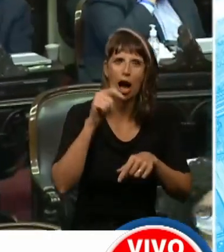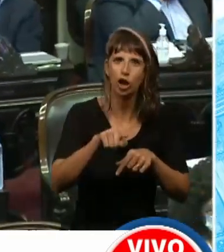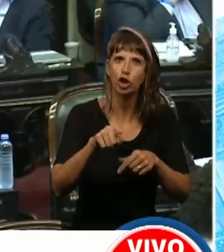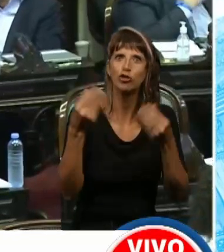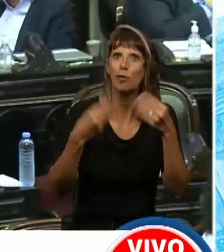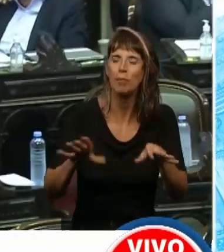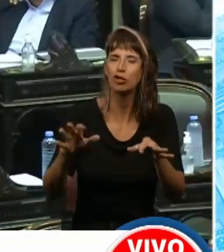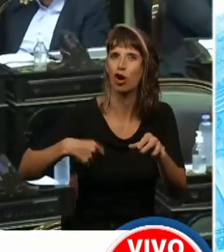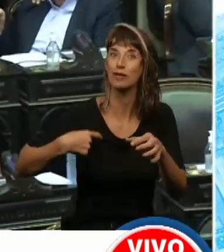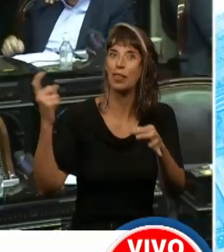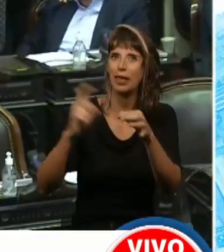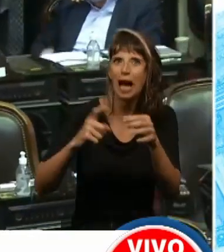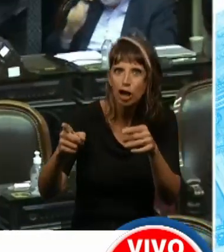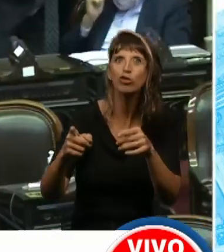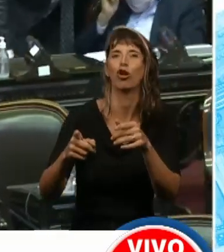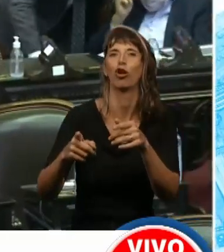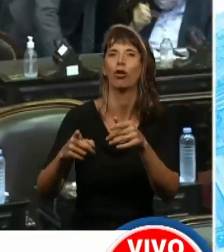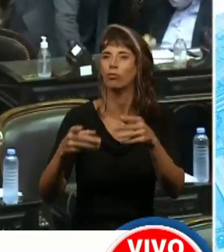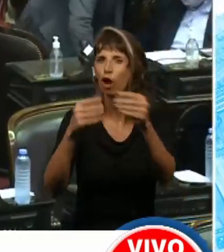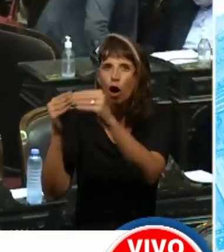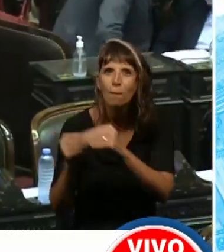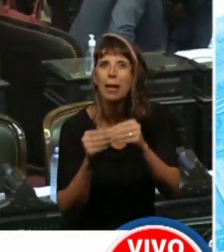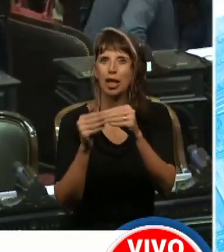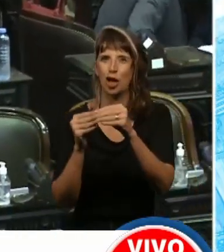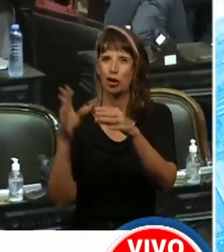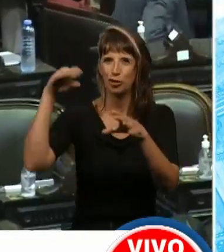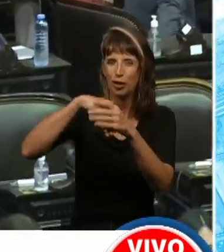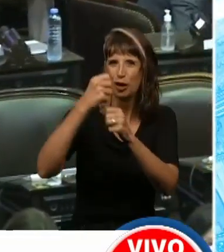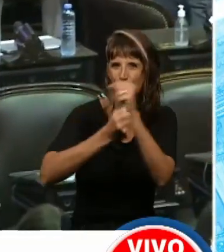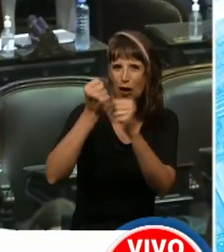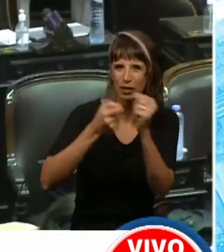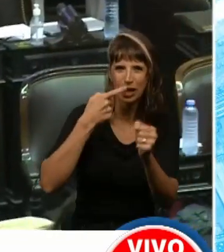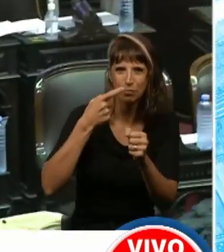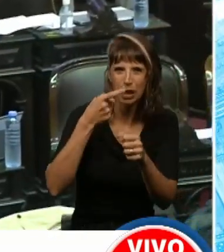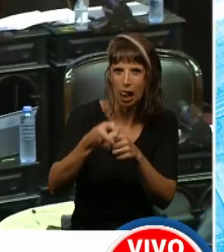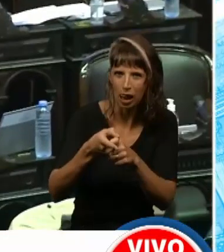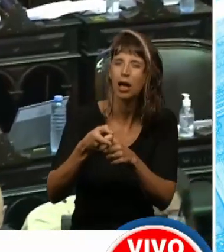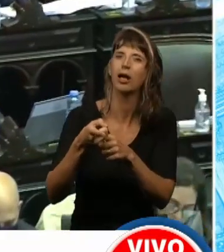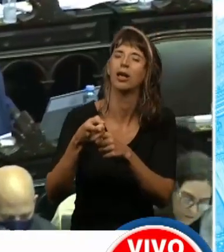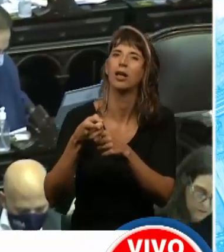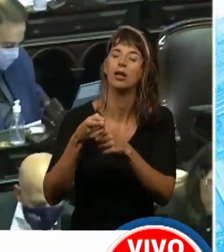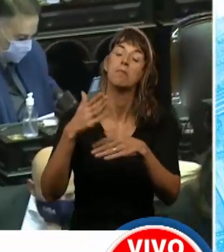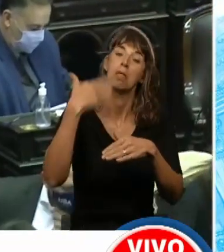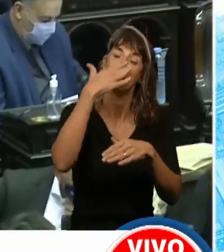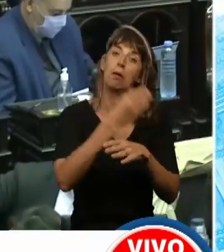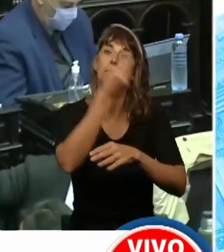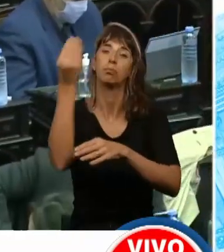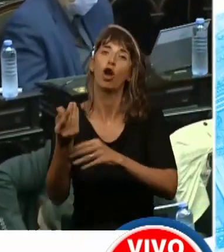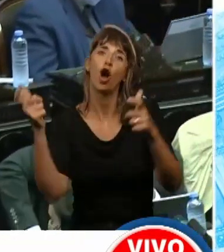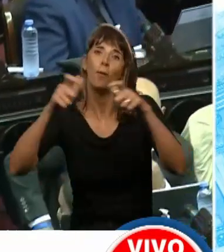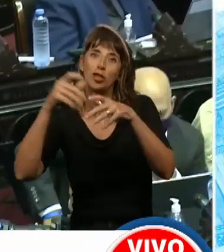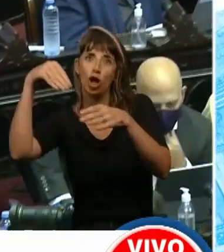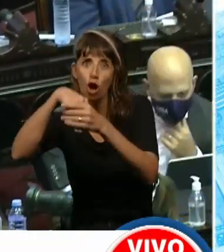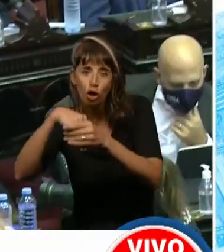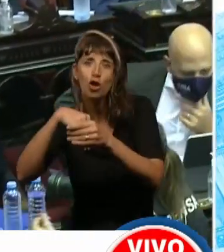compañeros metalúrgicos y pasó a dirigir la comisión interna,